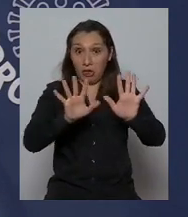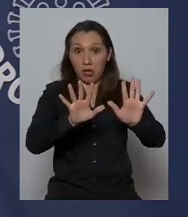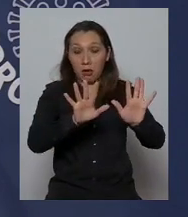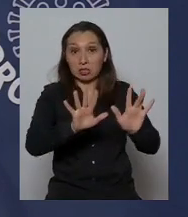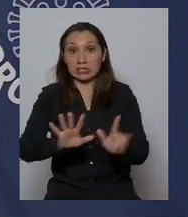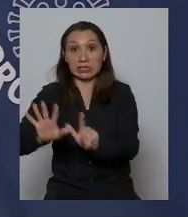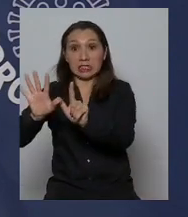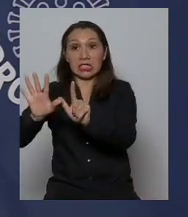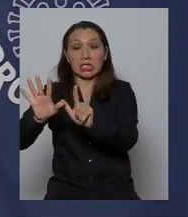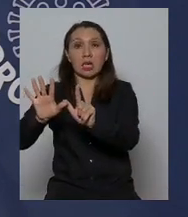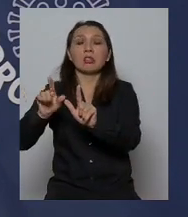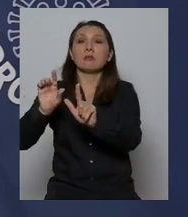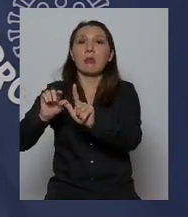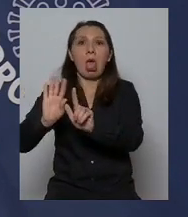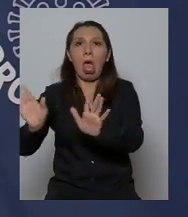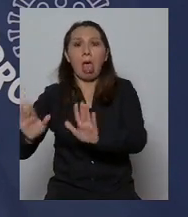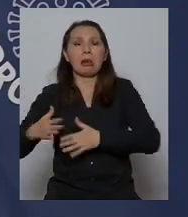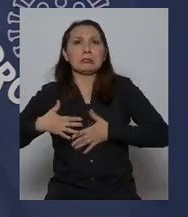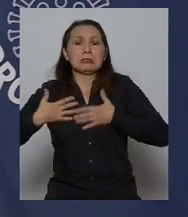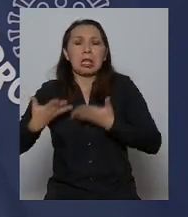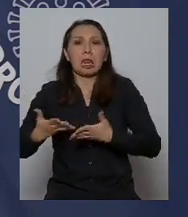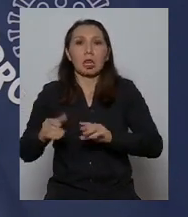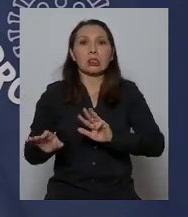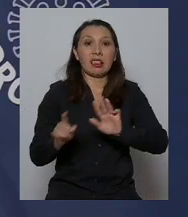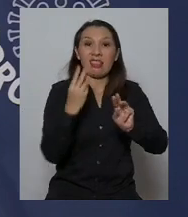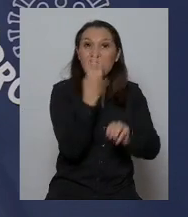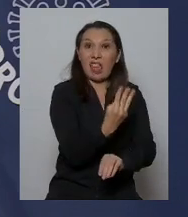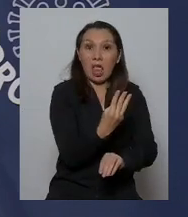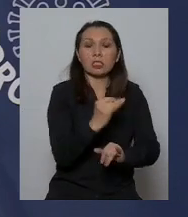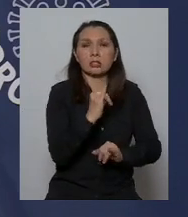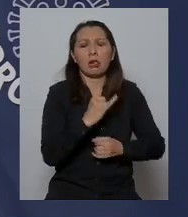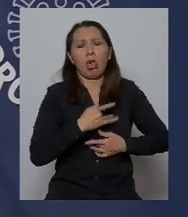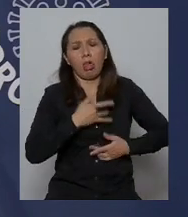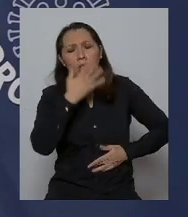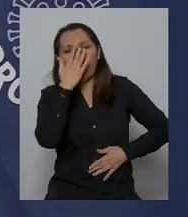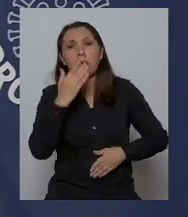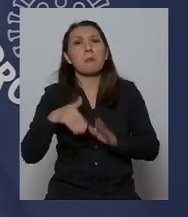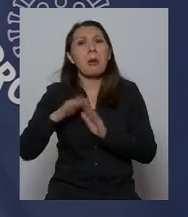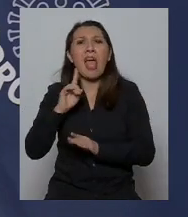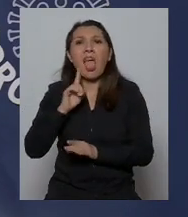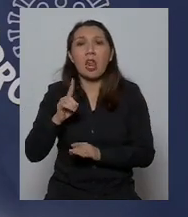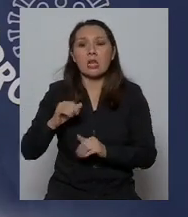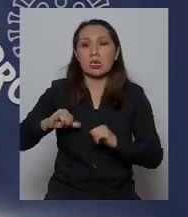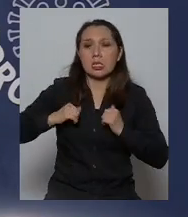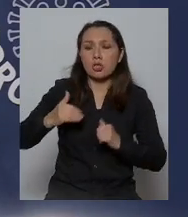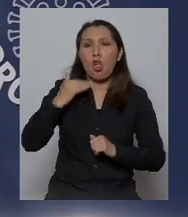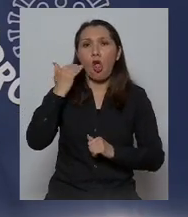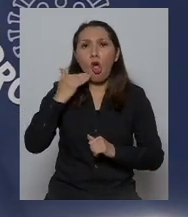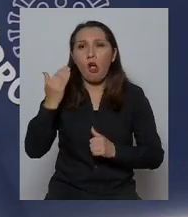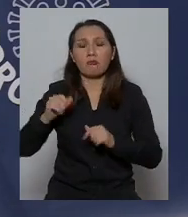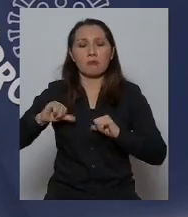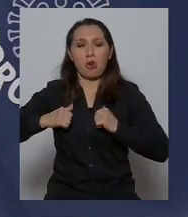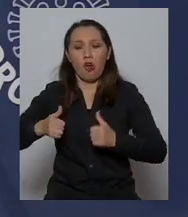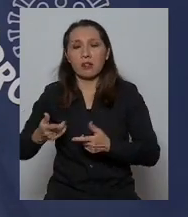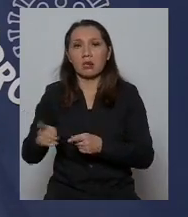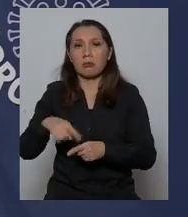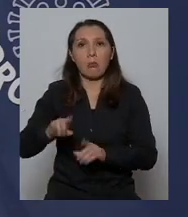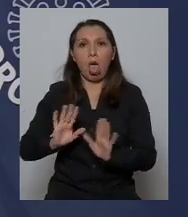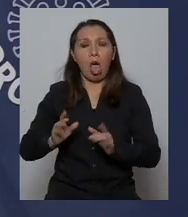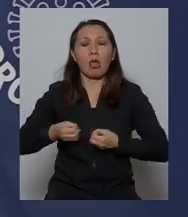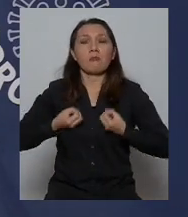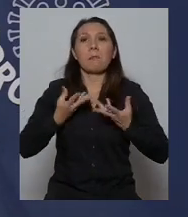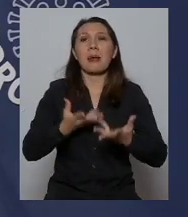10 3 hacen síntomas 7 no hacen síntomas sobre todo niños adolescentes jóvenes y eso plantea un desafío